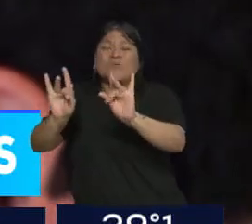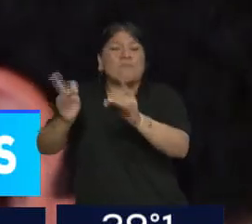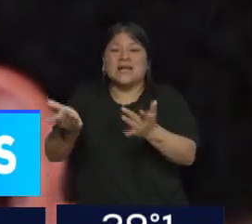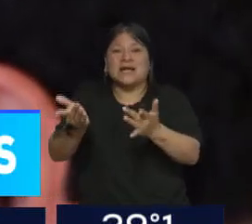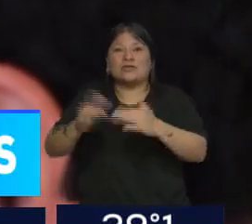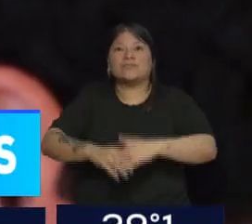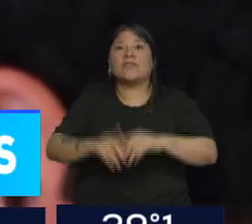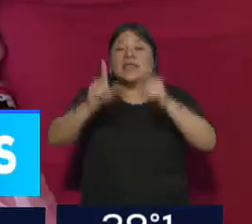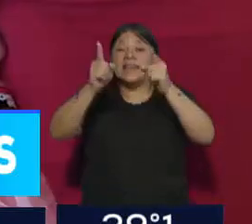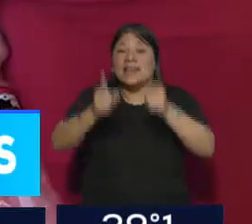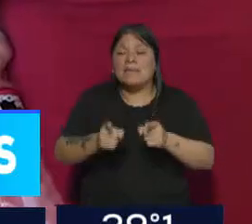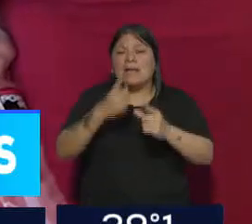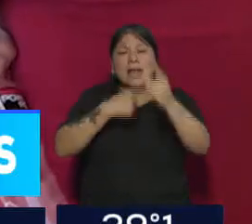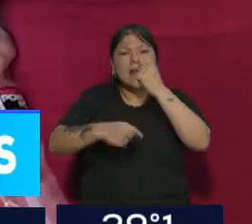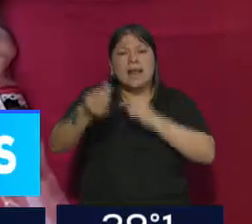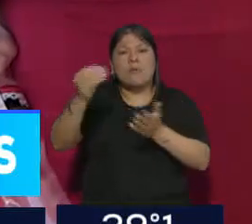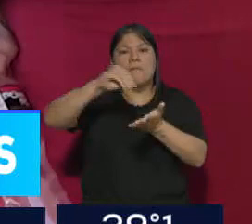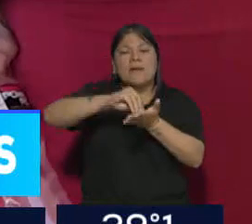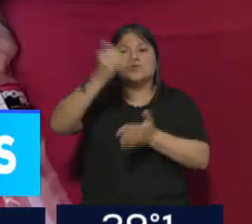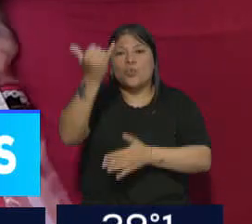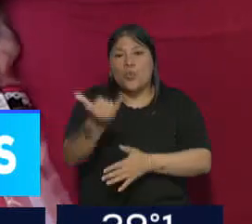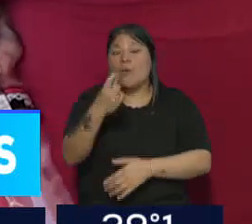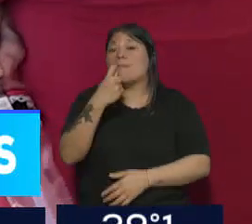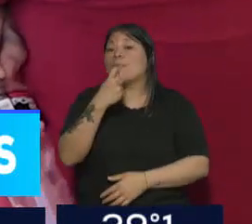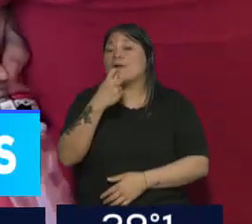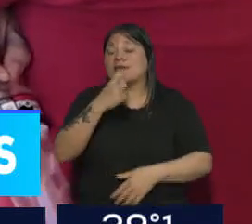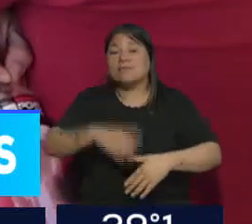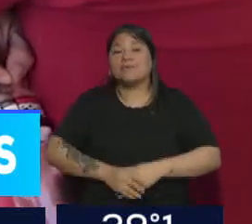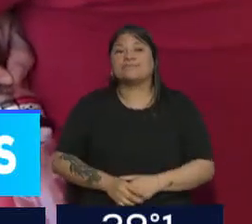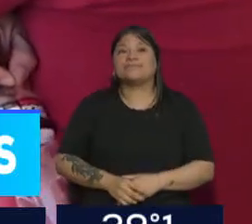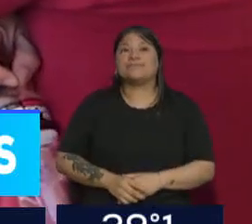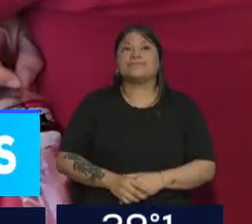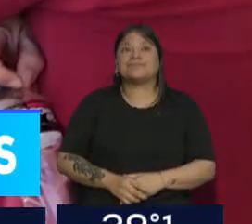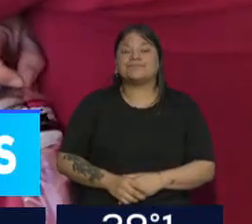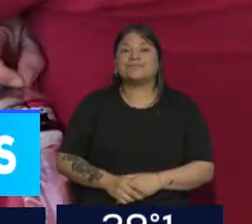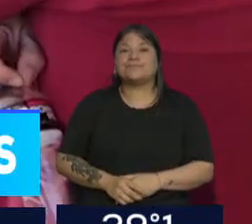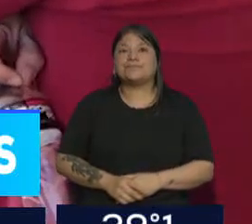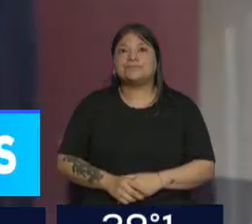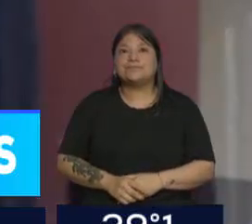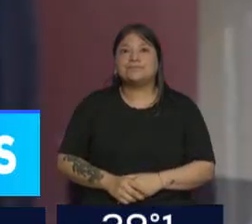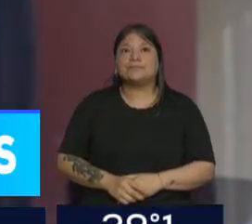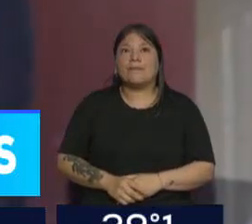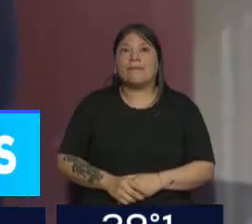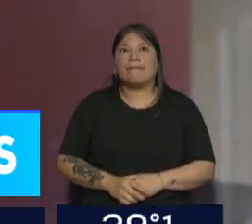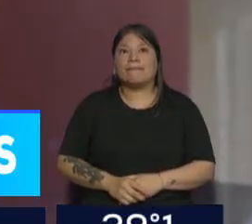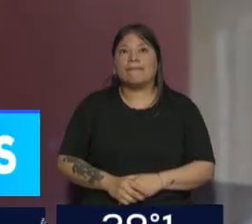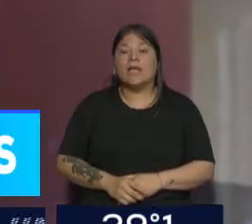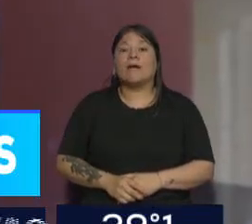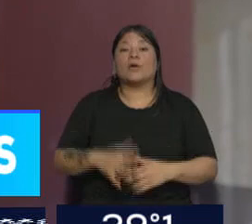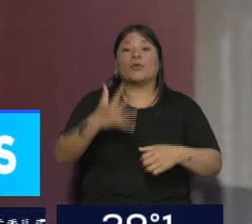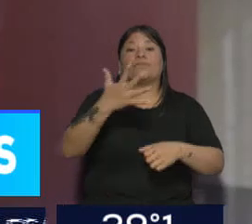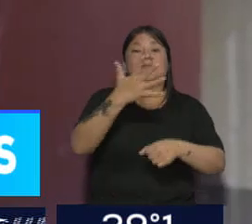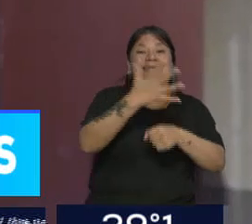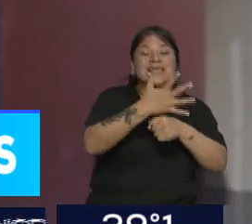pero además también hubo otros reclamos y por ejemplo, que no se tuviese en cuenta nada más quinto y